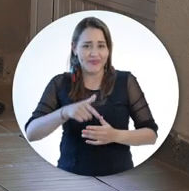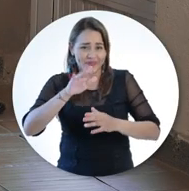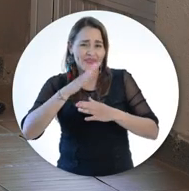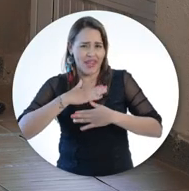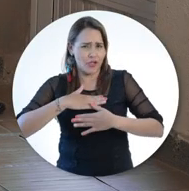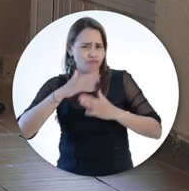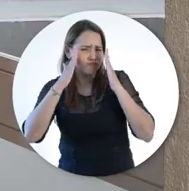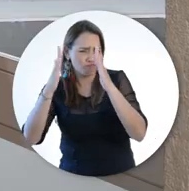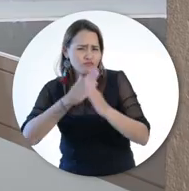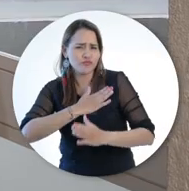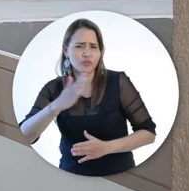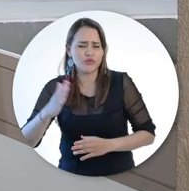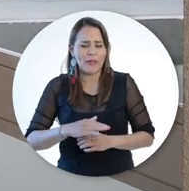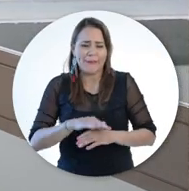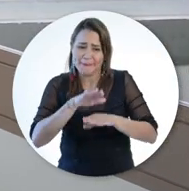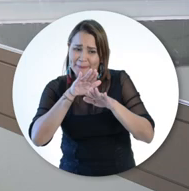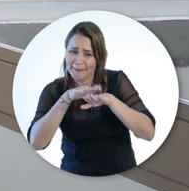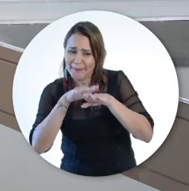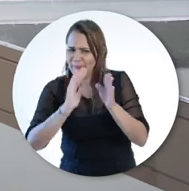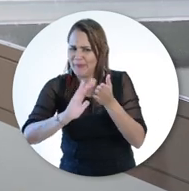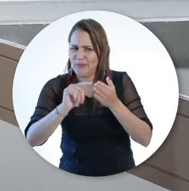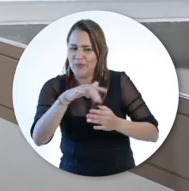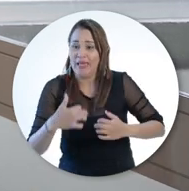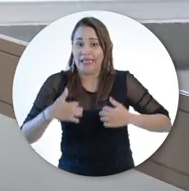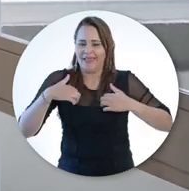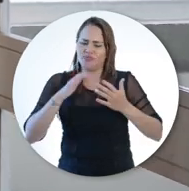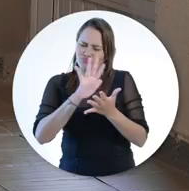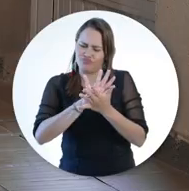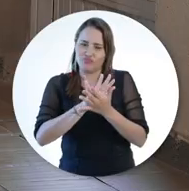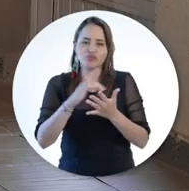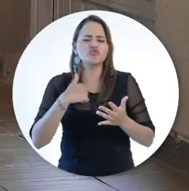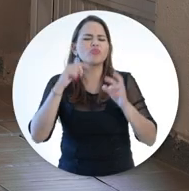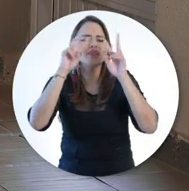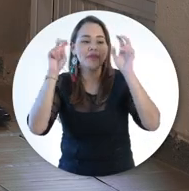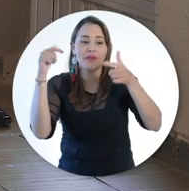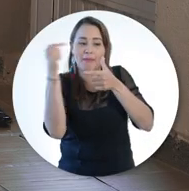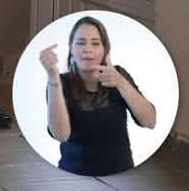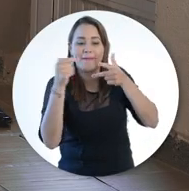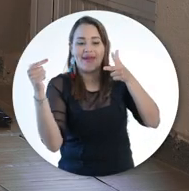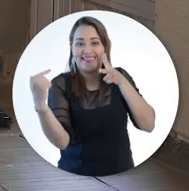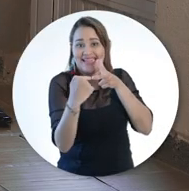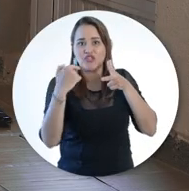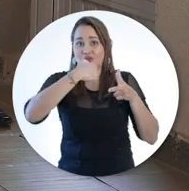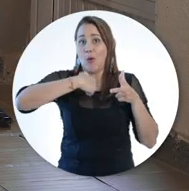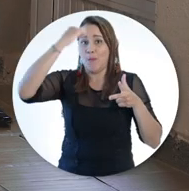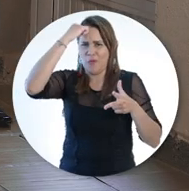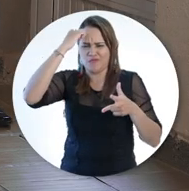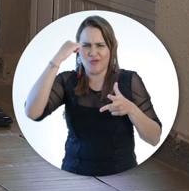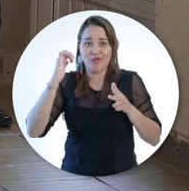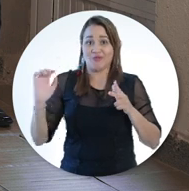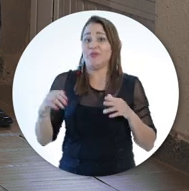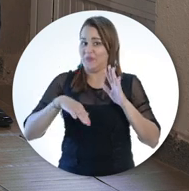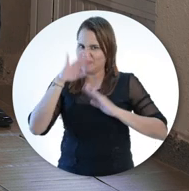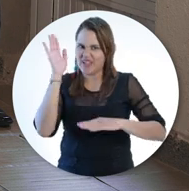Tranquilo estaré pendiente Siento asustarte Eduardo Soy el factor 3 profesores Pero puedes llamarme el